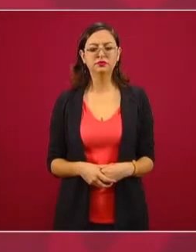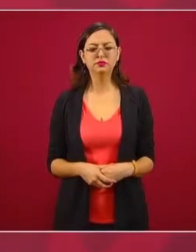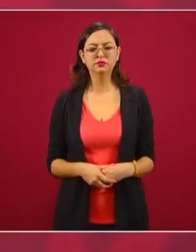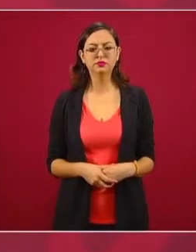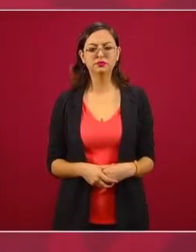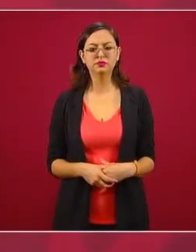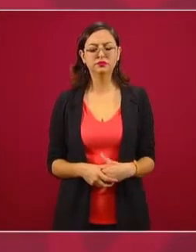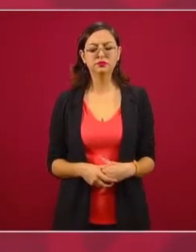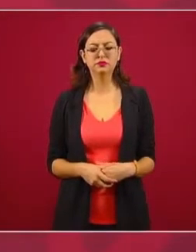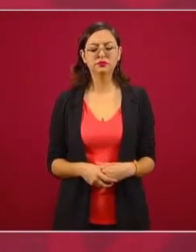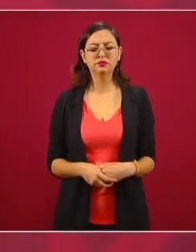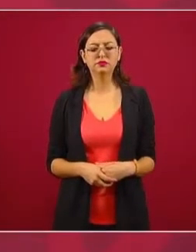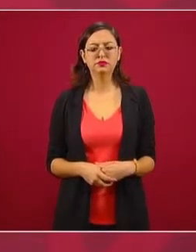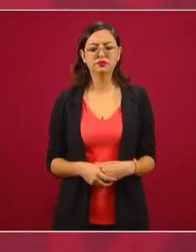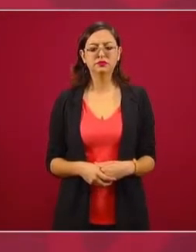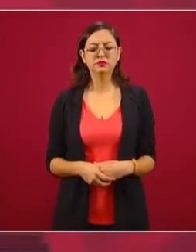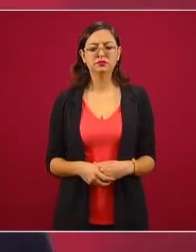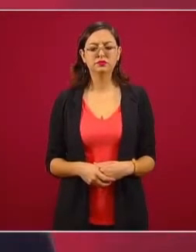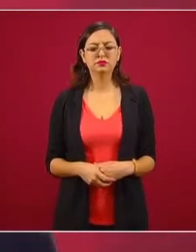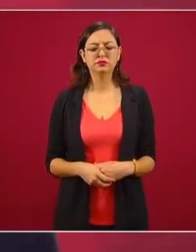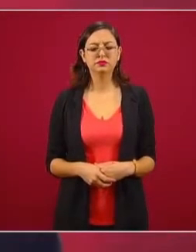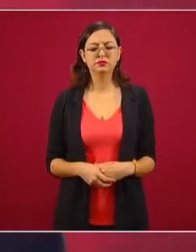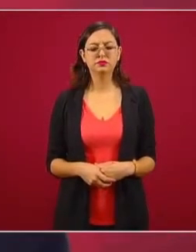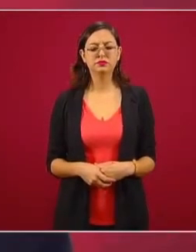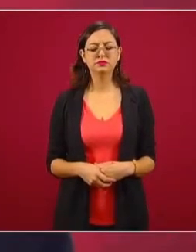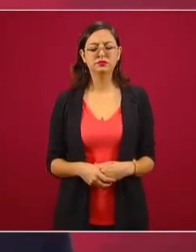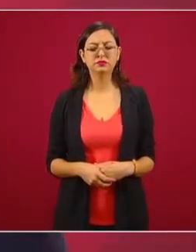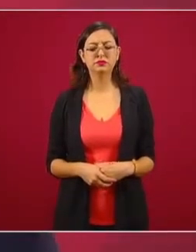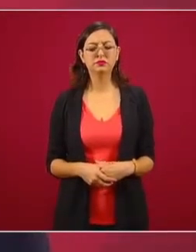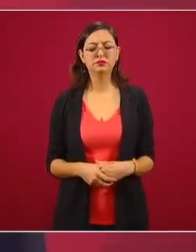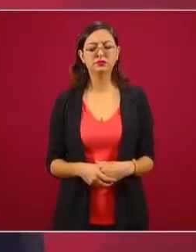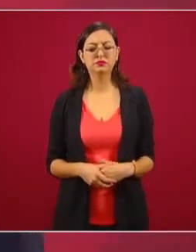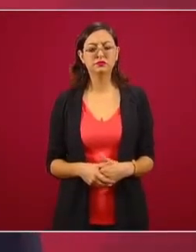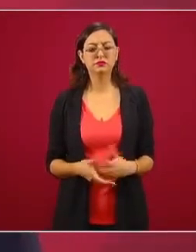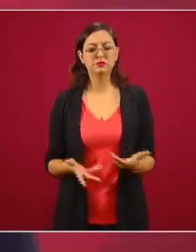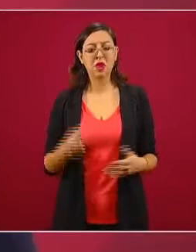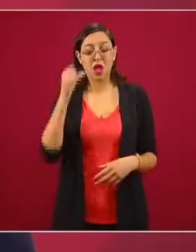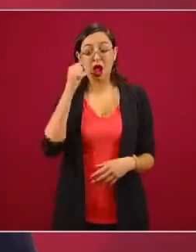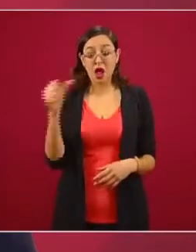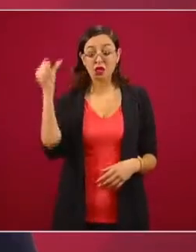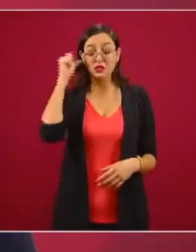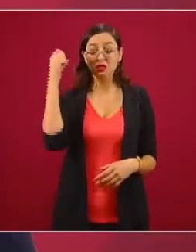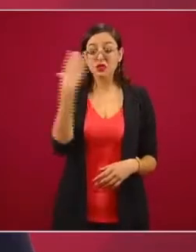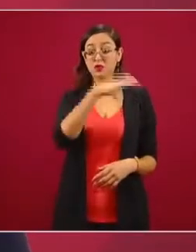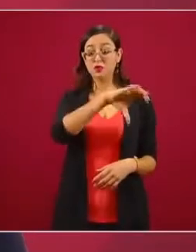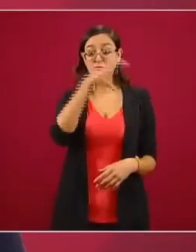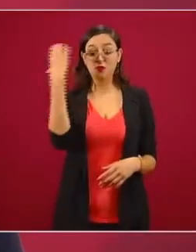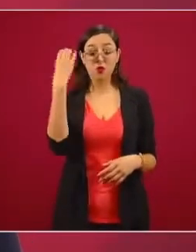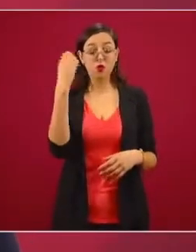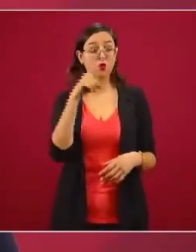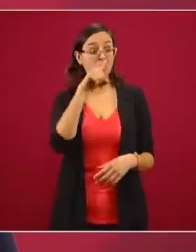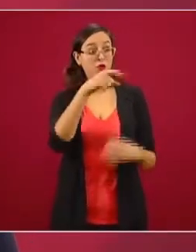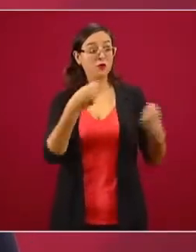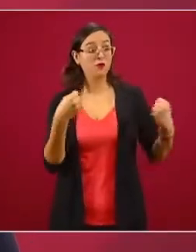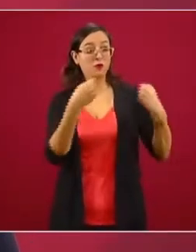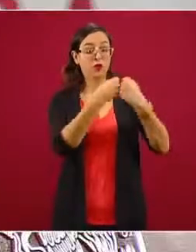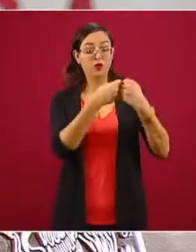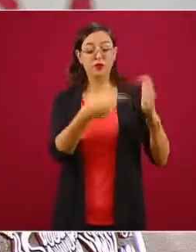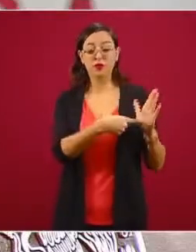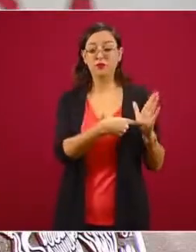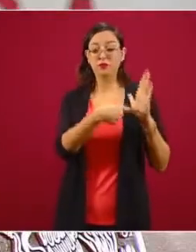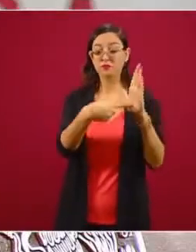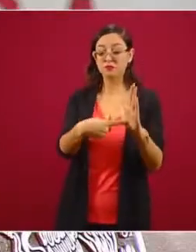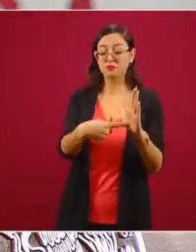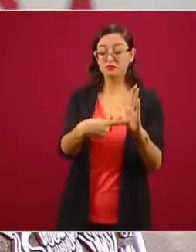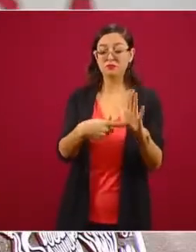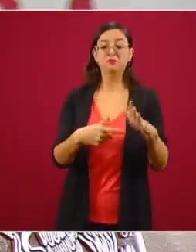Todavía ayer, así como apareció esta foto en la frontera, pues